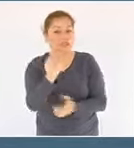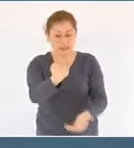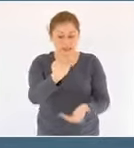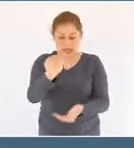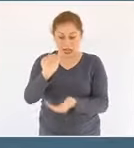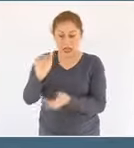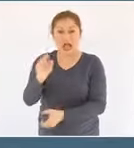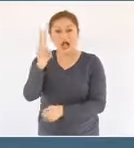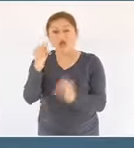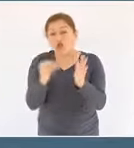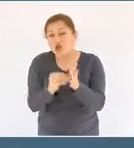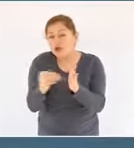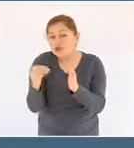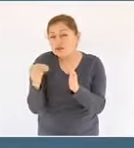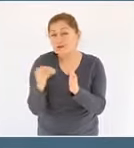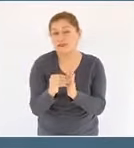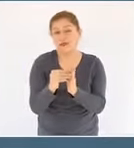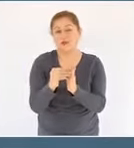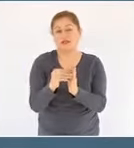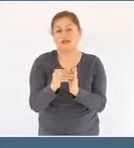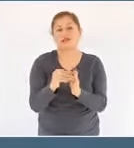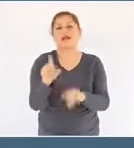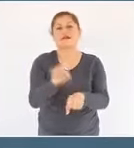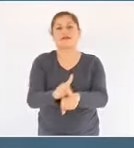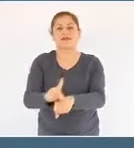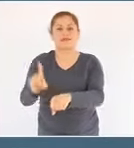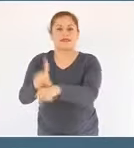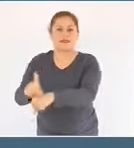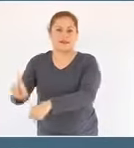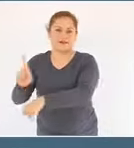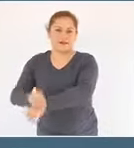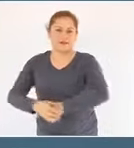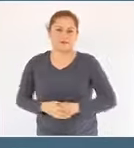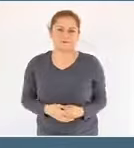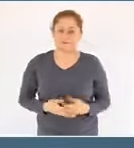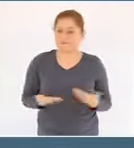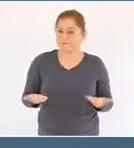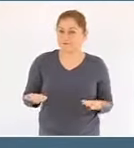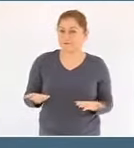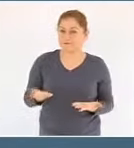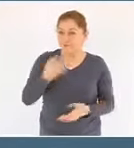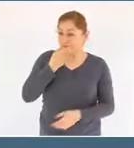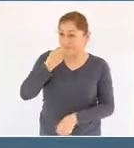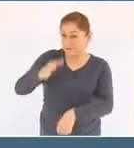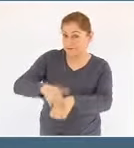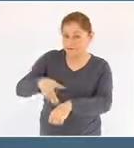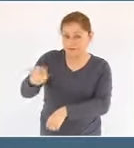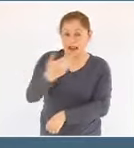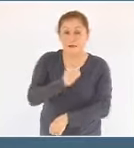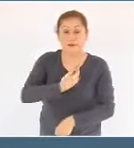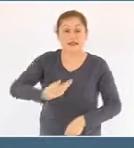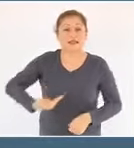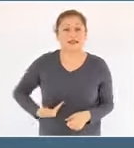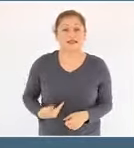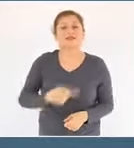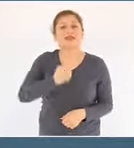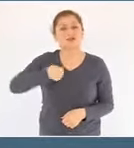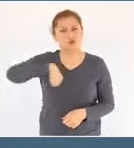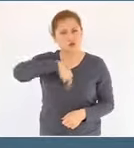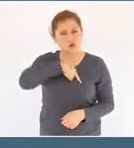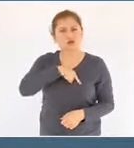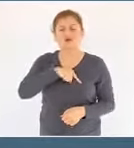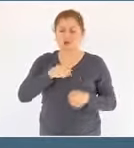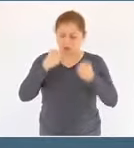millones de barriles día. Señor Presidente, le podemos asegurar que en